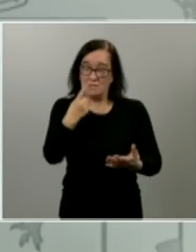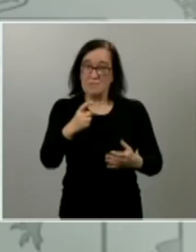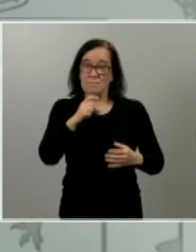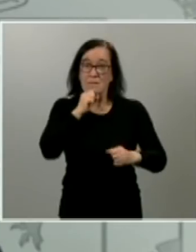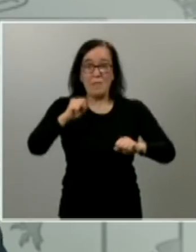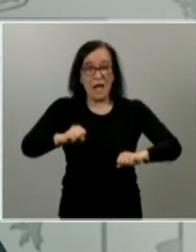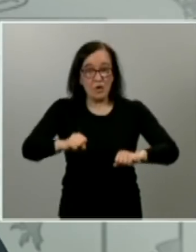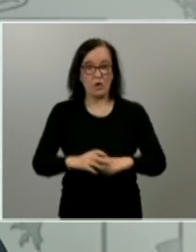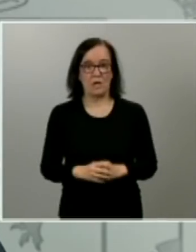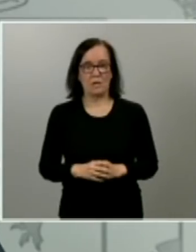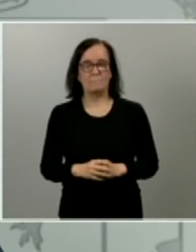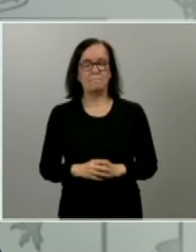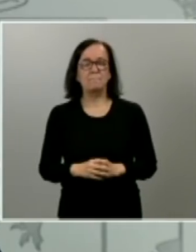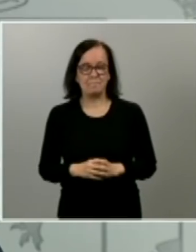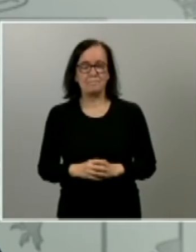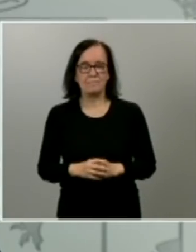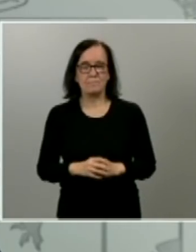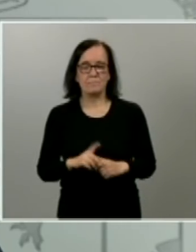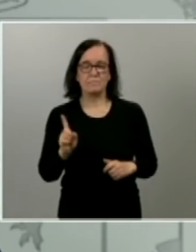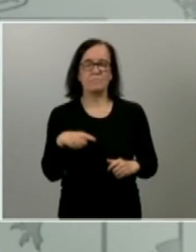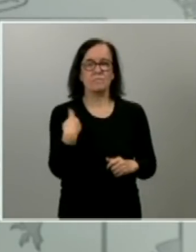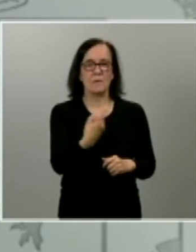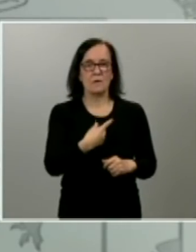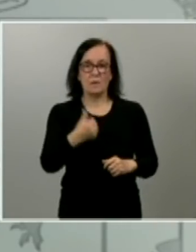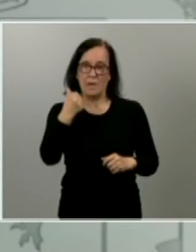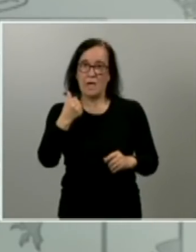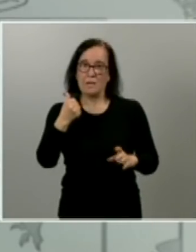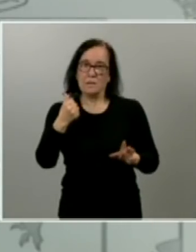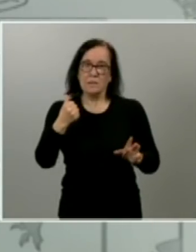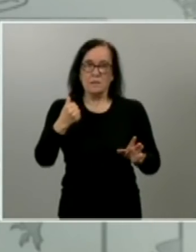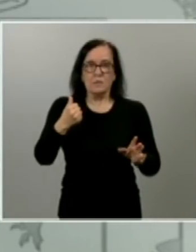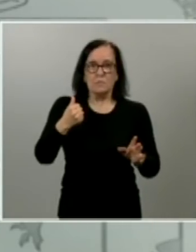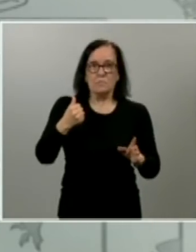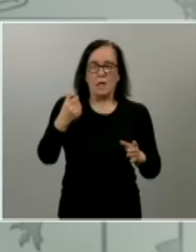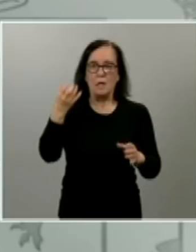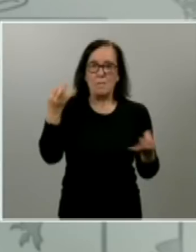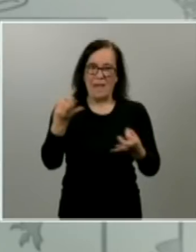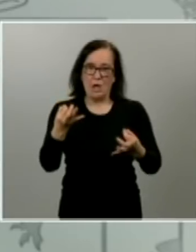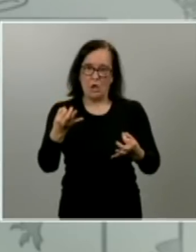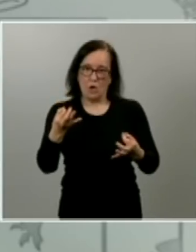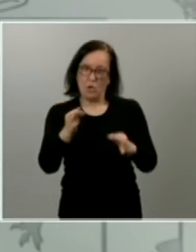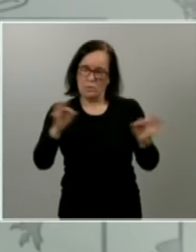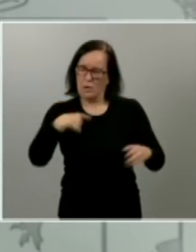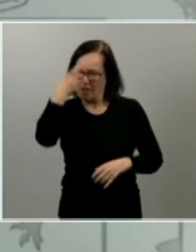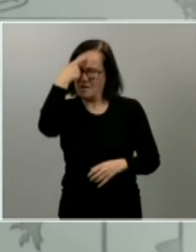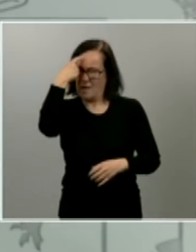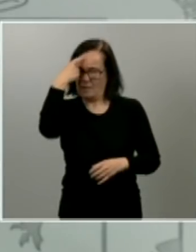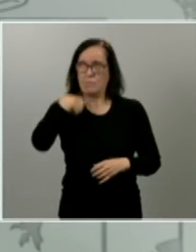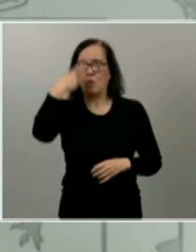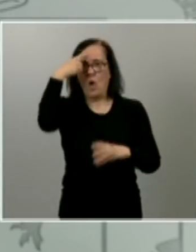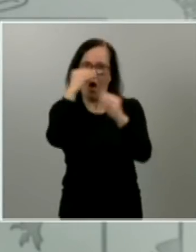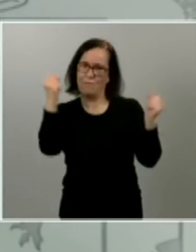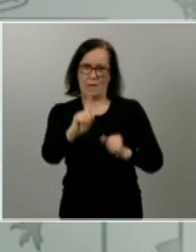que estáis más amenazados que nadie lo sabemos todos lo tenemos muy presente quienes